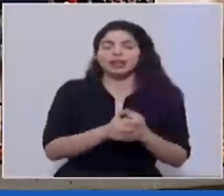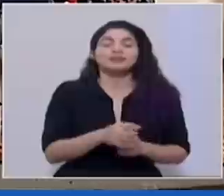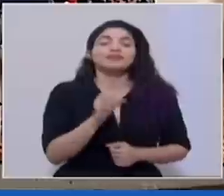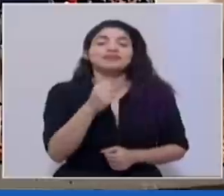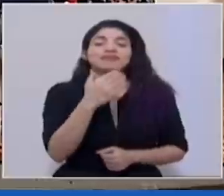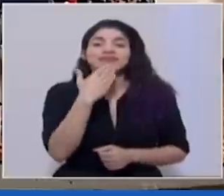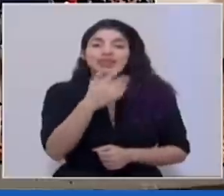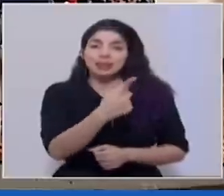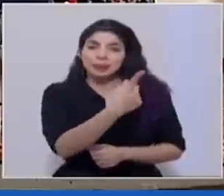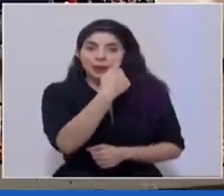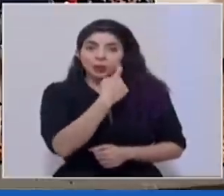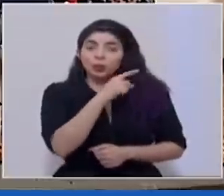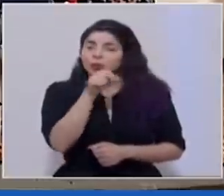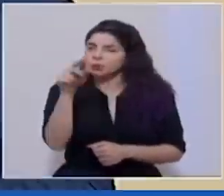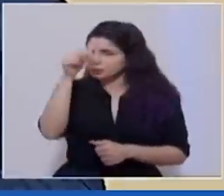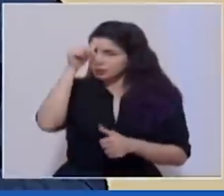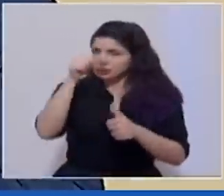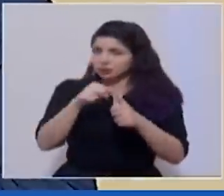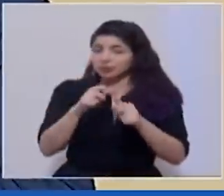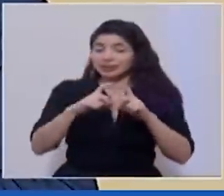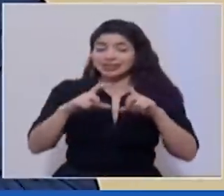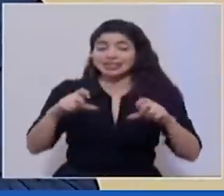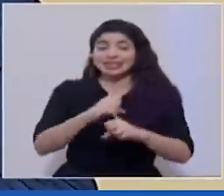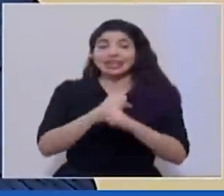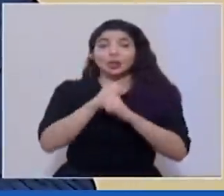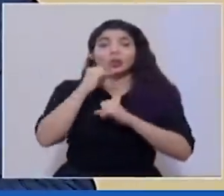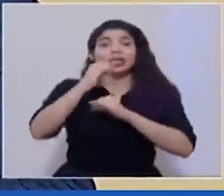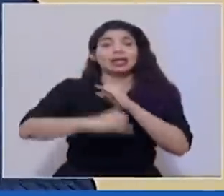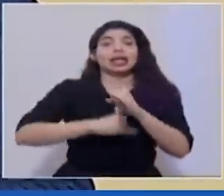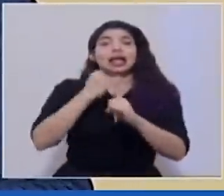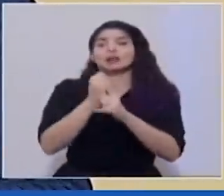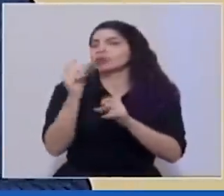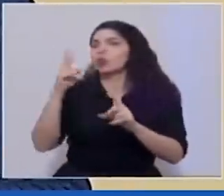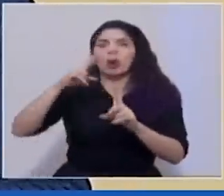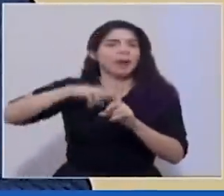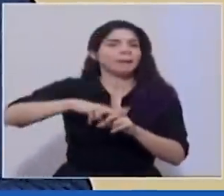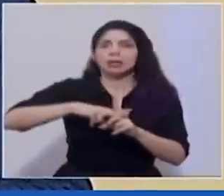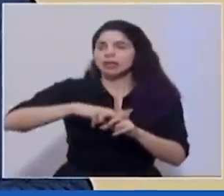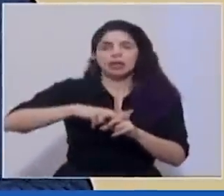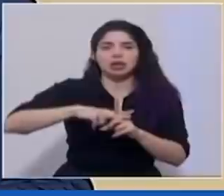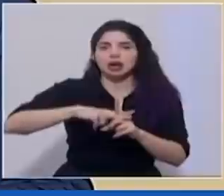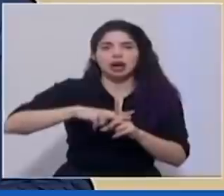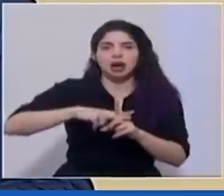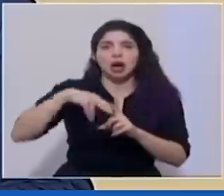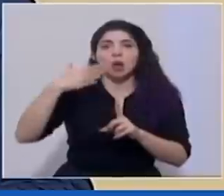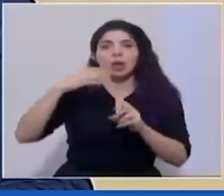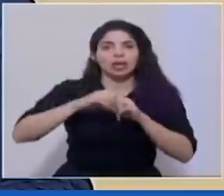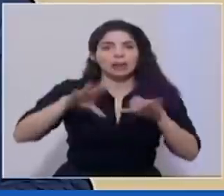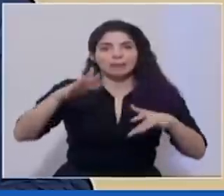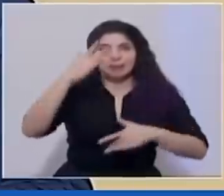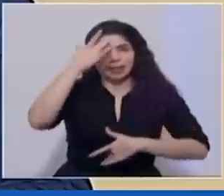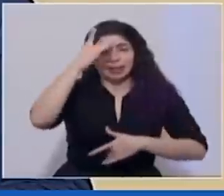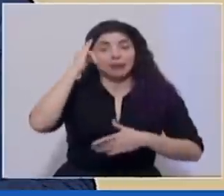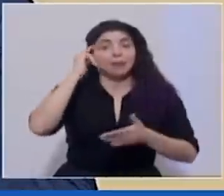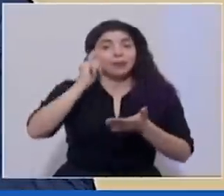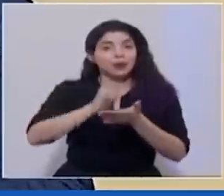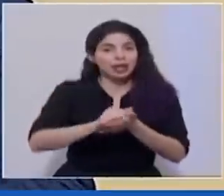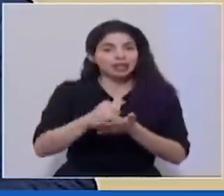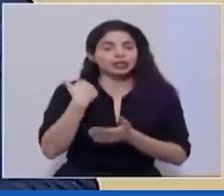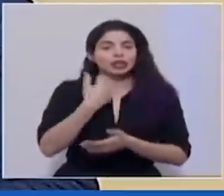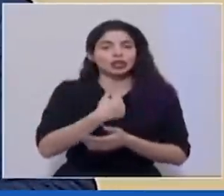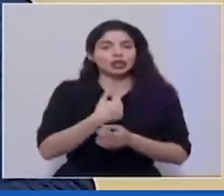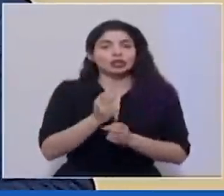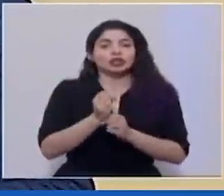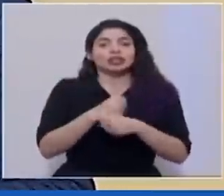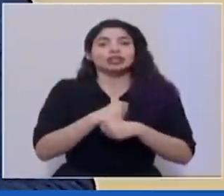muchas gracias también por esa pregunta recordemos que los seguros internacionales no cubren eventos durante una pandemia entonces por eso es que justamente se ha